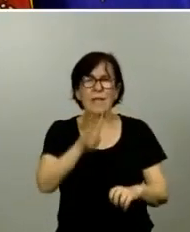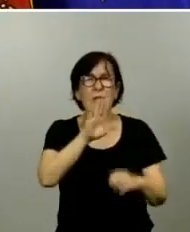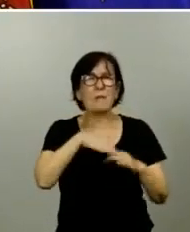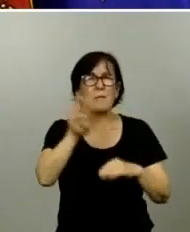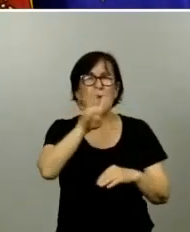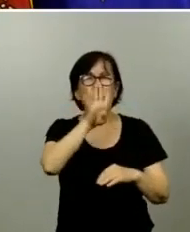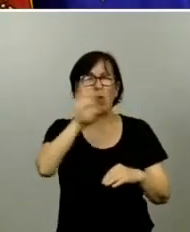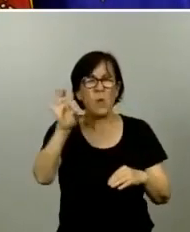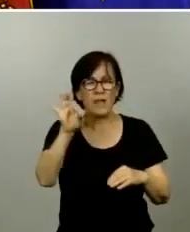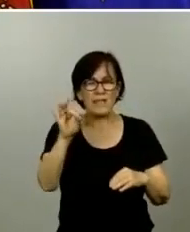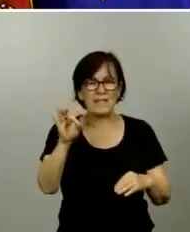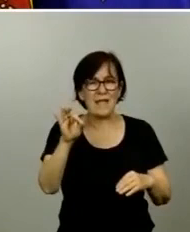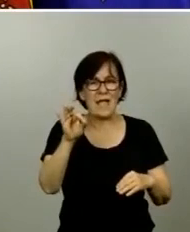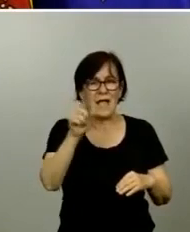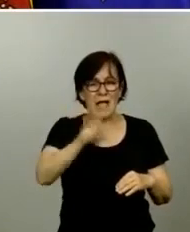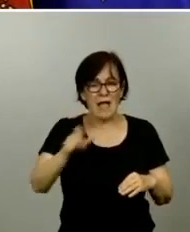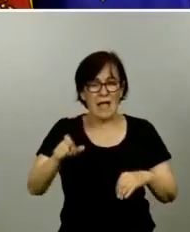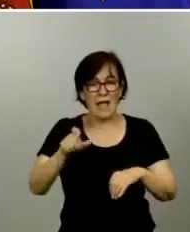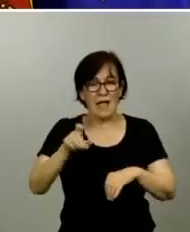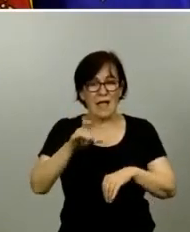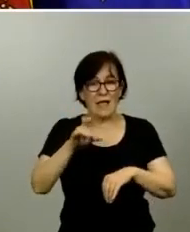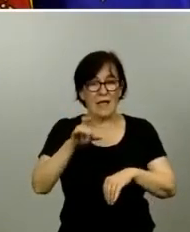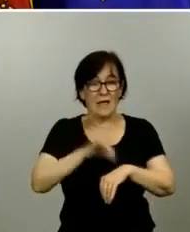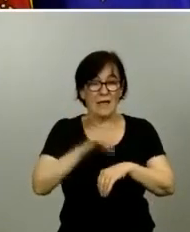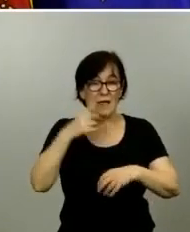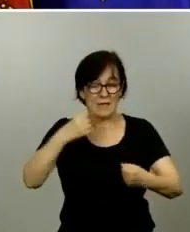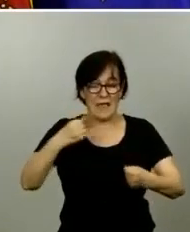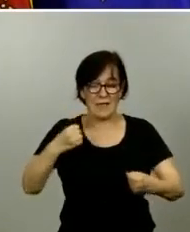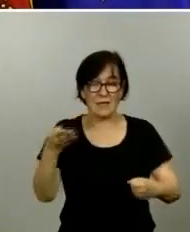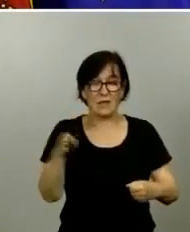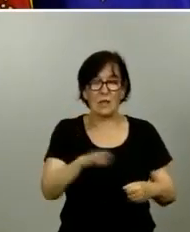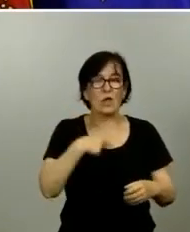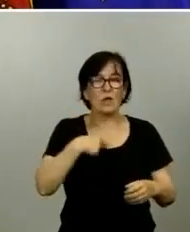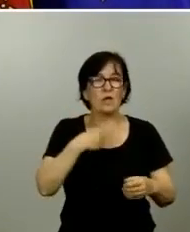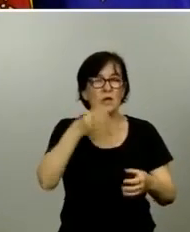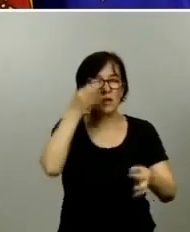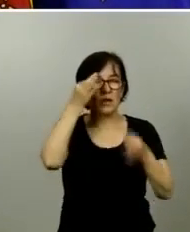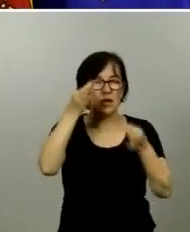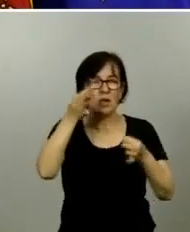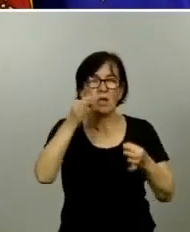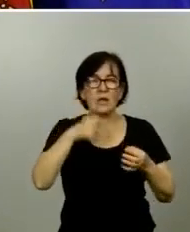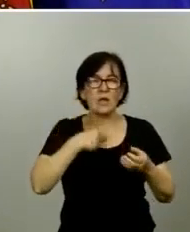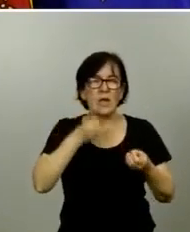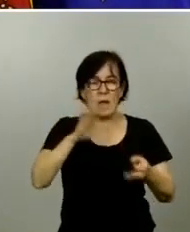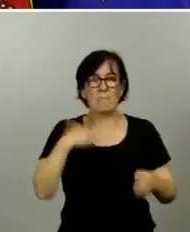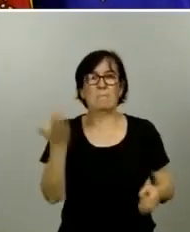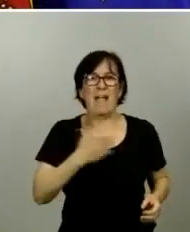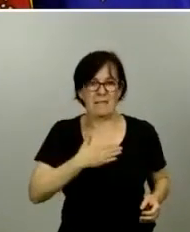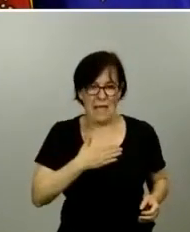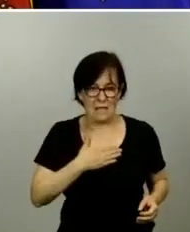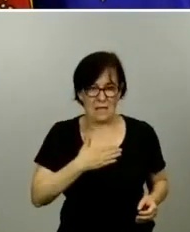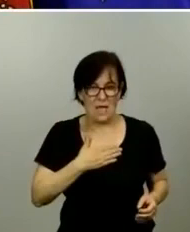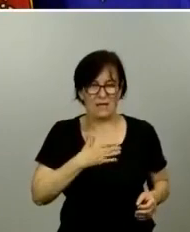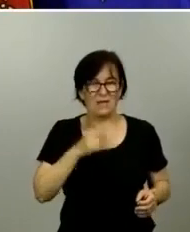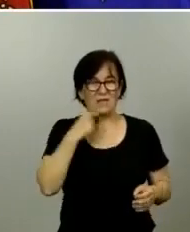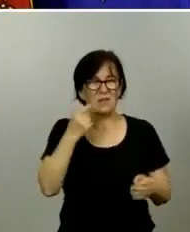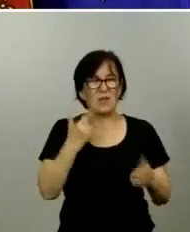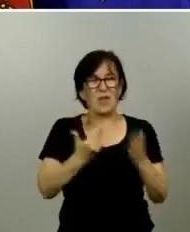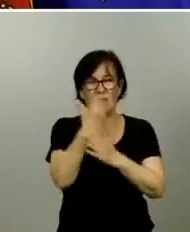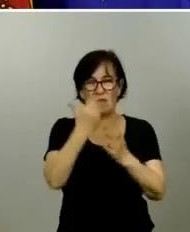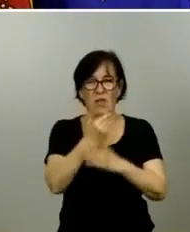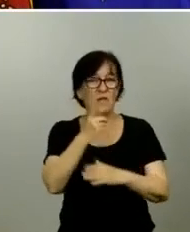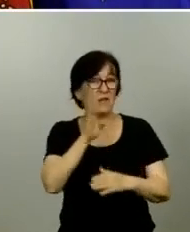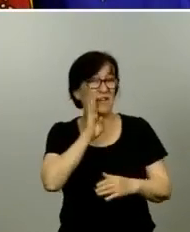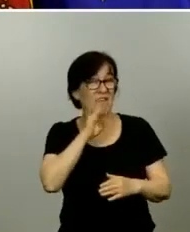fallecidos pero los datos concretos los vamos a dar espero poder darlos mañana ya como les dije hace unos días usted lo lo